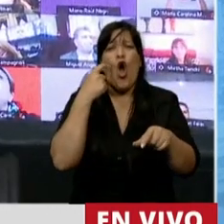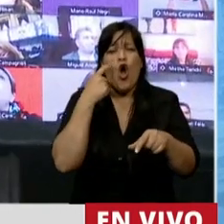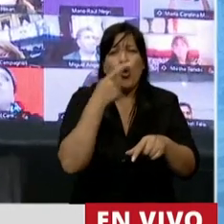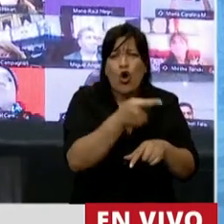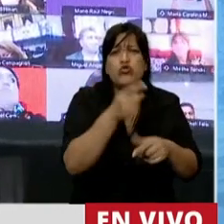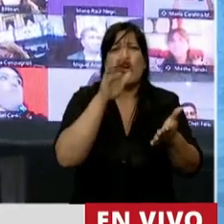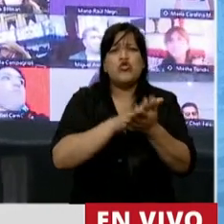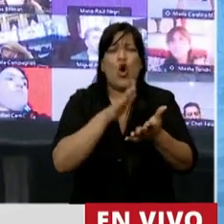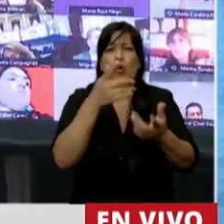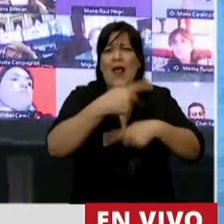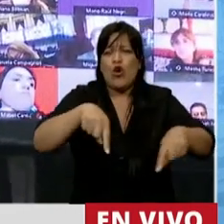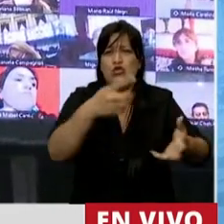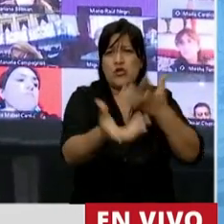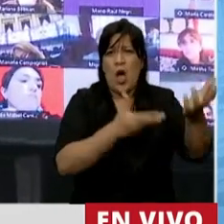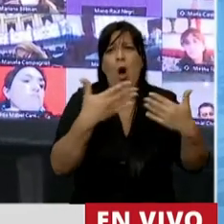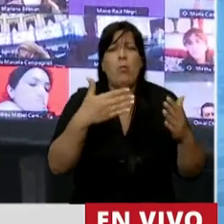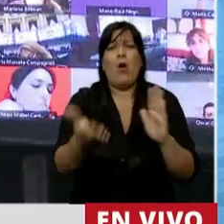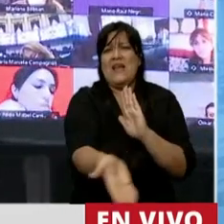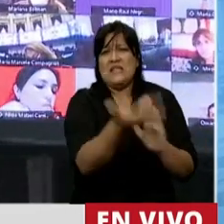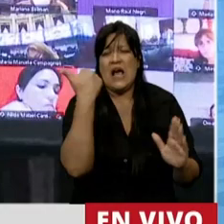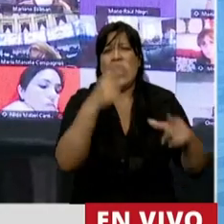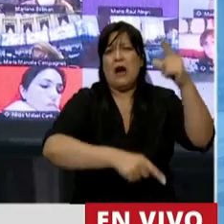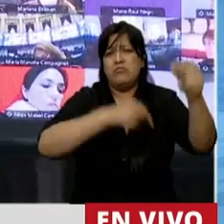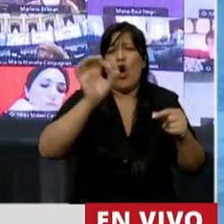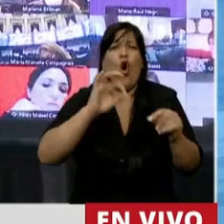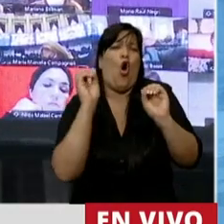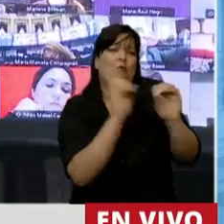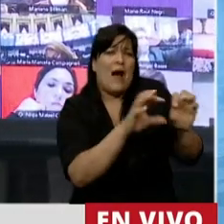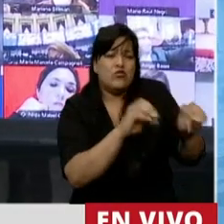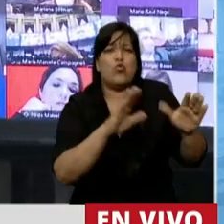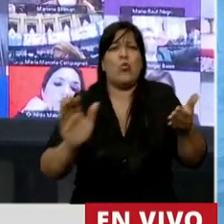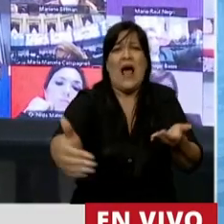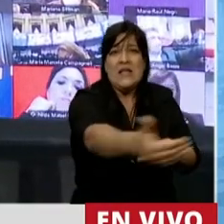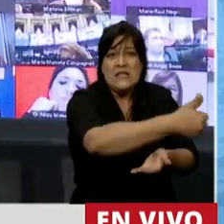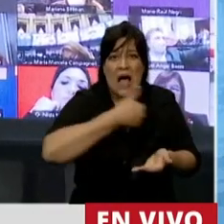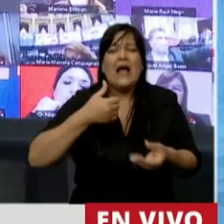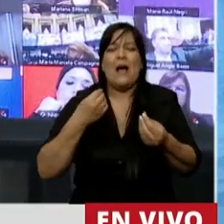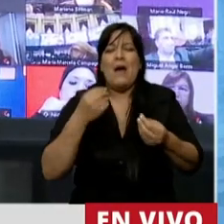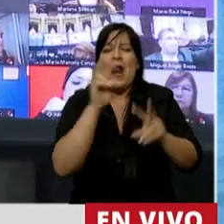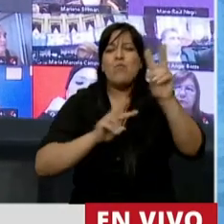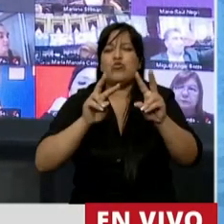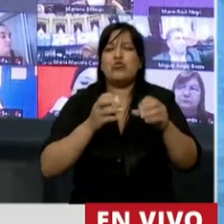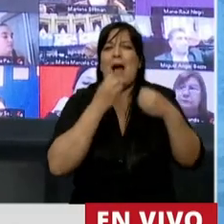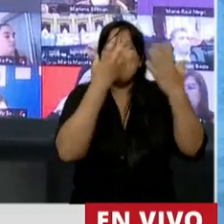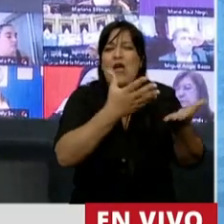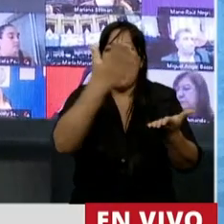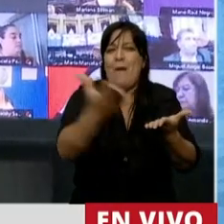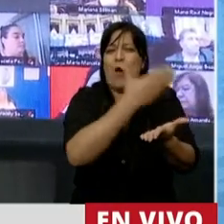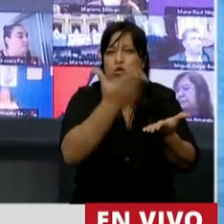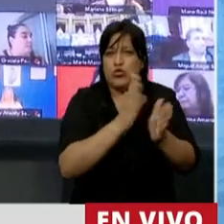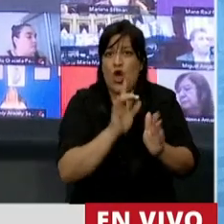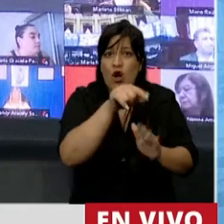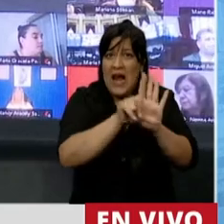actividades de quema, para eliminar vegetación o residuos de vegetación para mejorar su producción. Es una ley muy